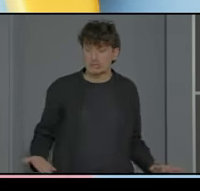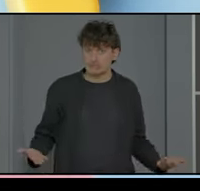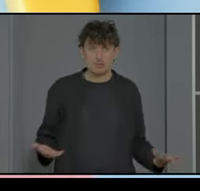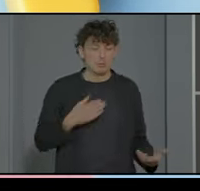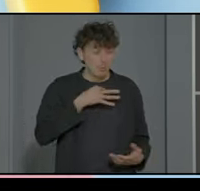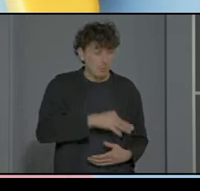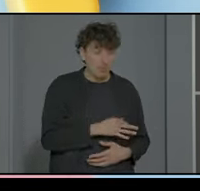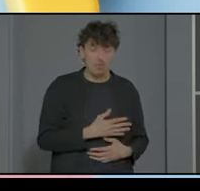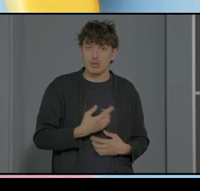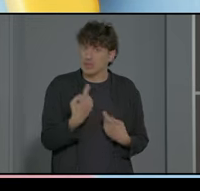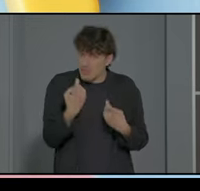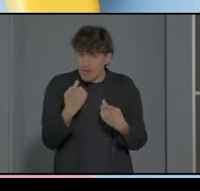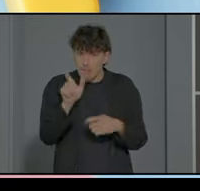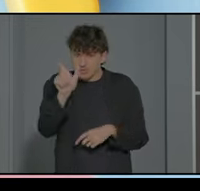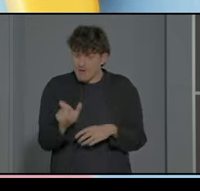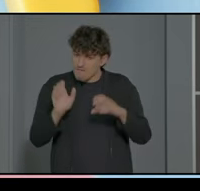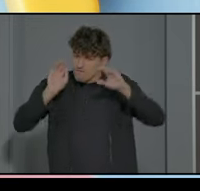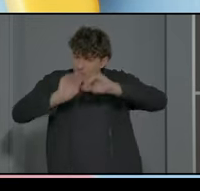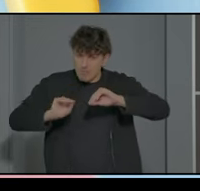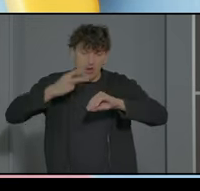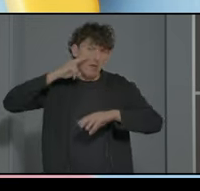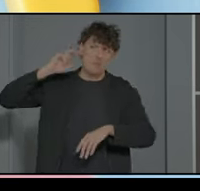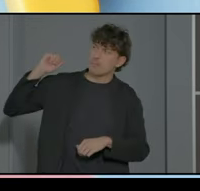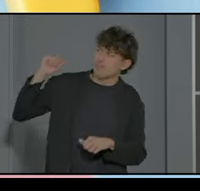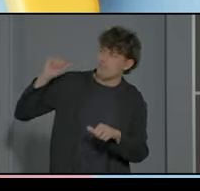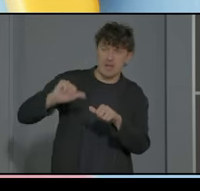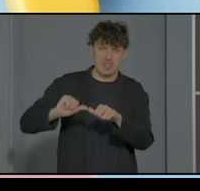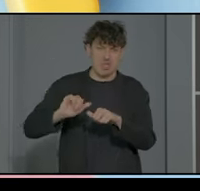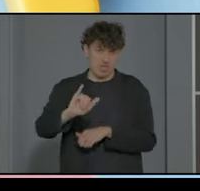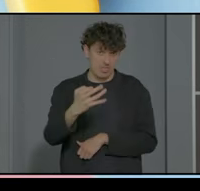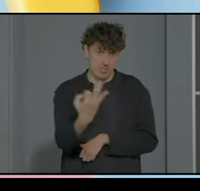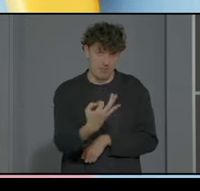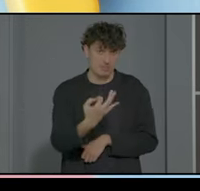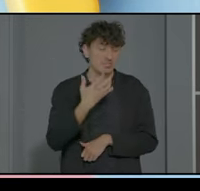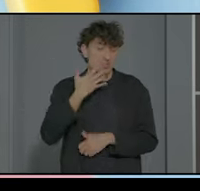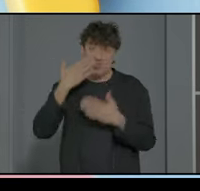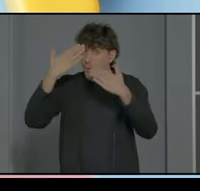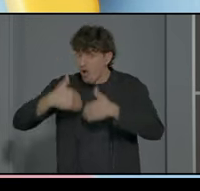que haya gente que tenga formación y experiencia si no creo que está abocado al fracaso